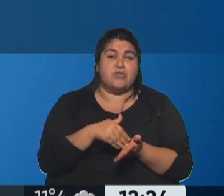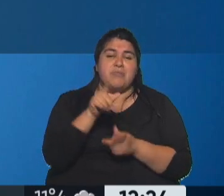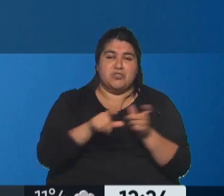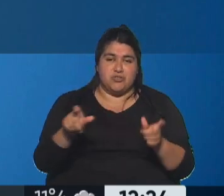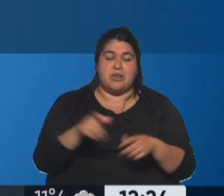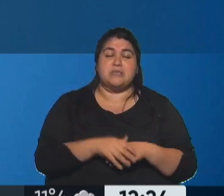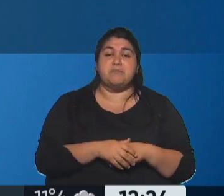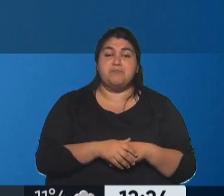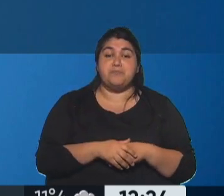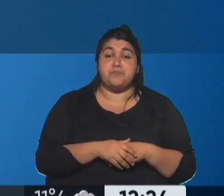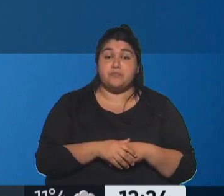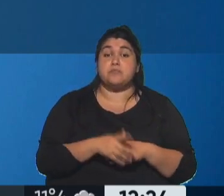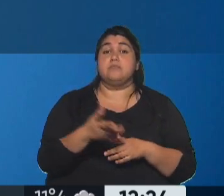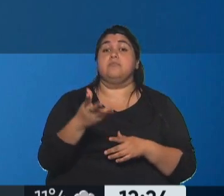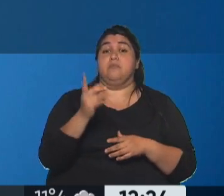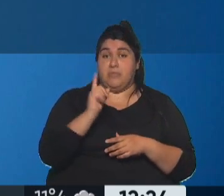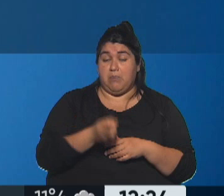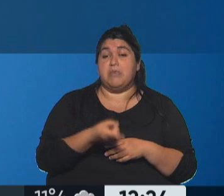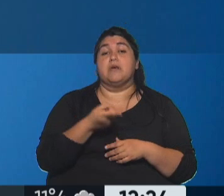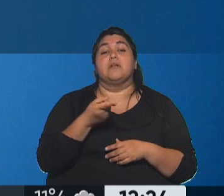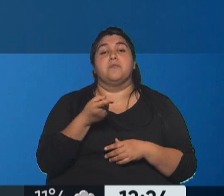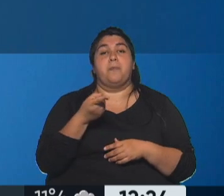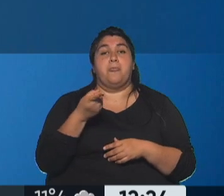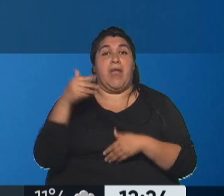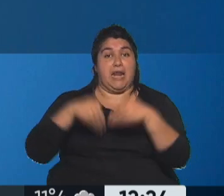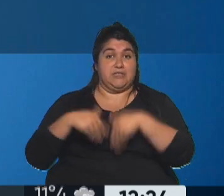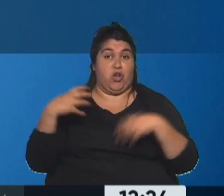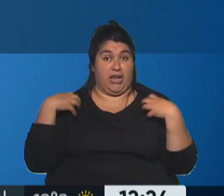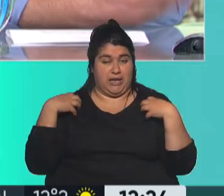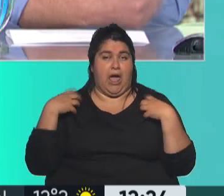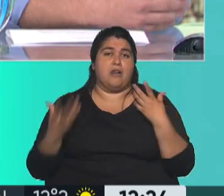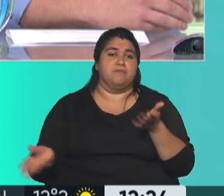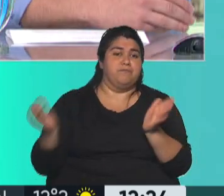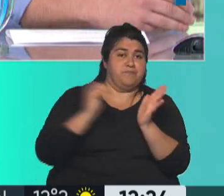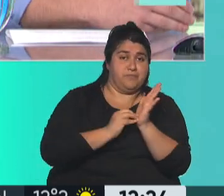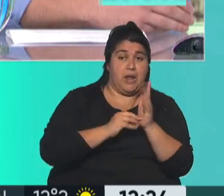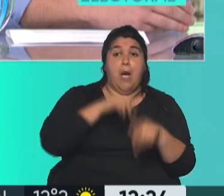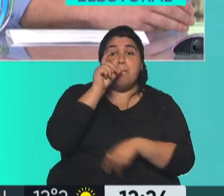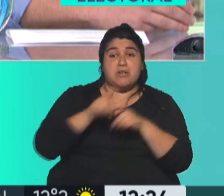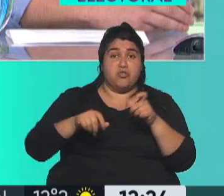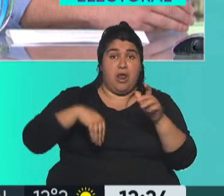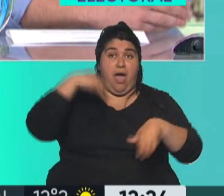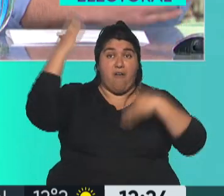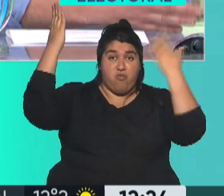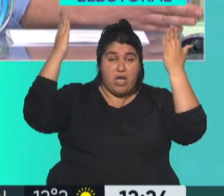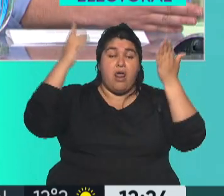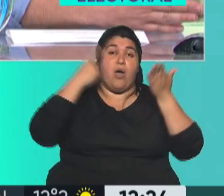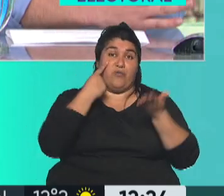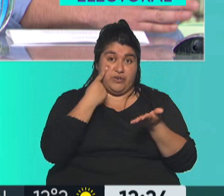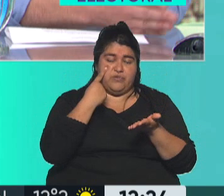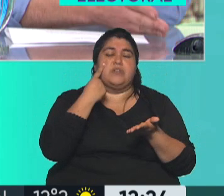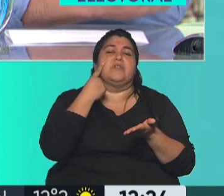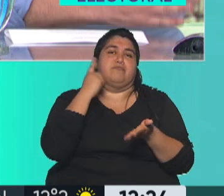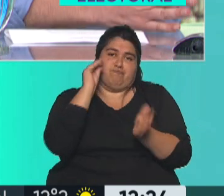eso se suman en este caso, en la elección general, los argentinos residentes en el exterior. Ese